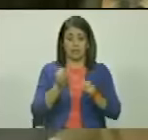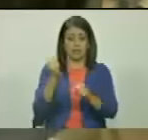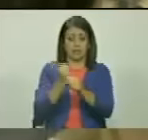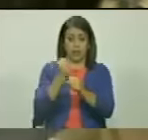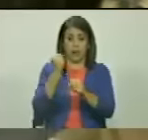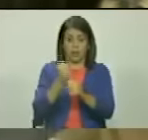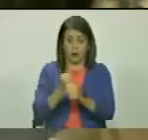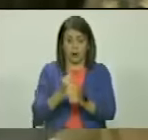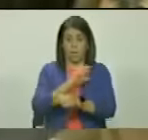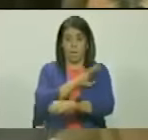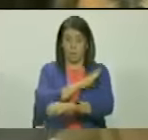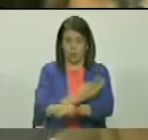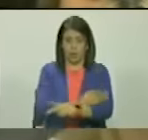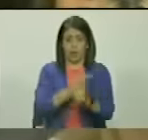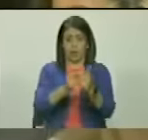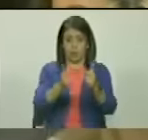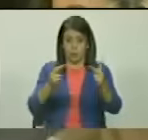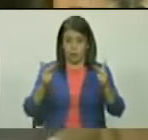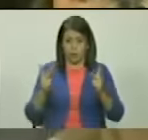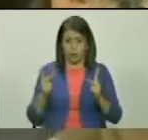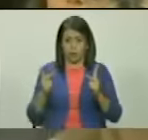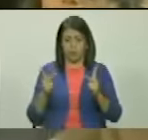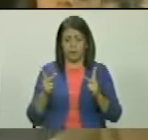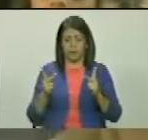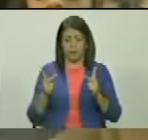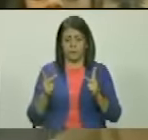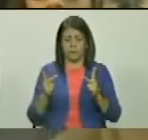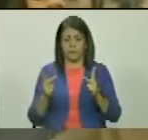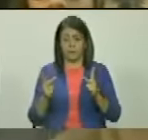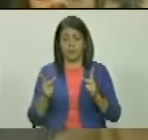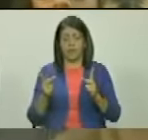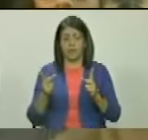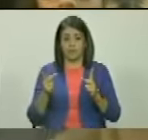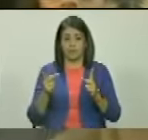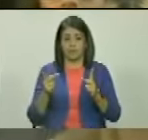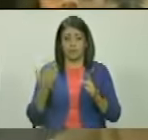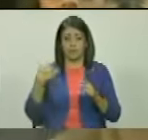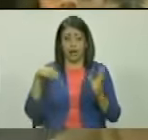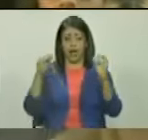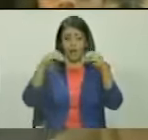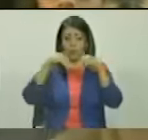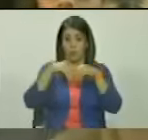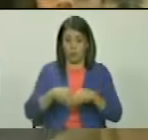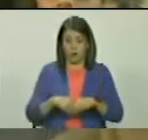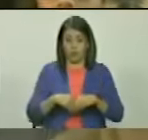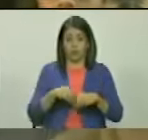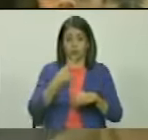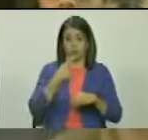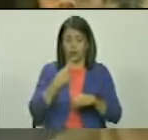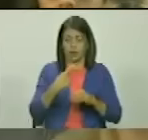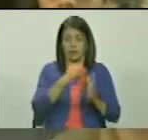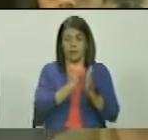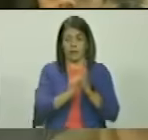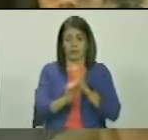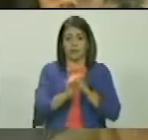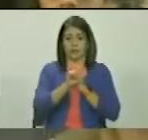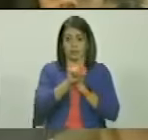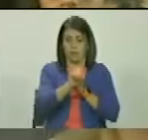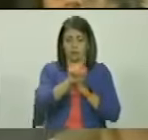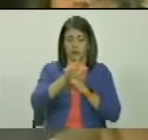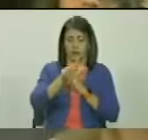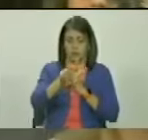funcionamiento de los poderes públicos el agregado sería de acuerdo a lo previsto en el artículo